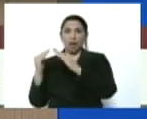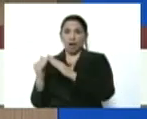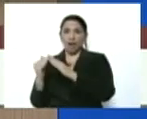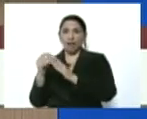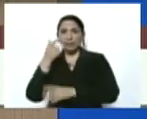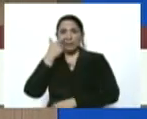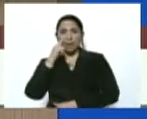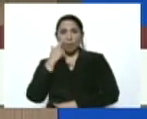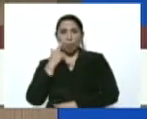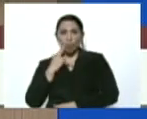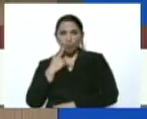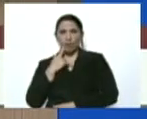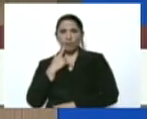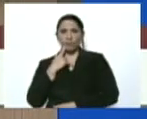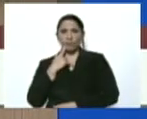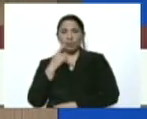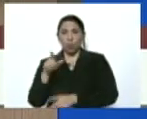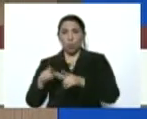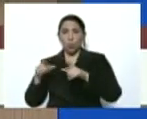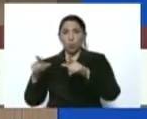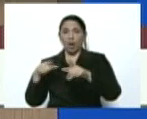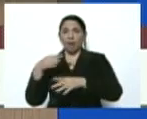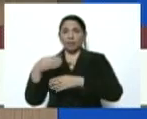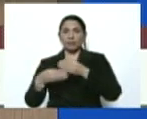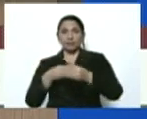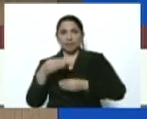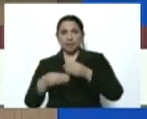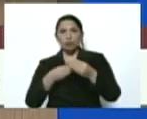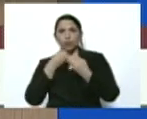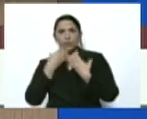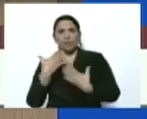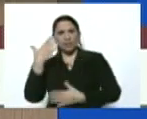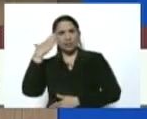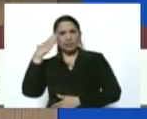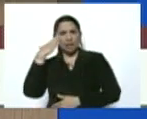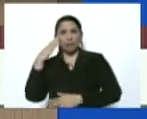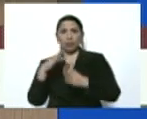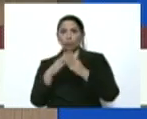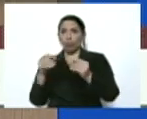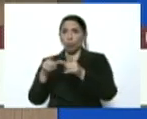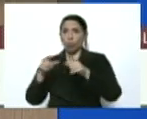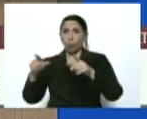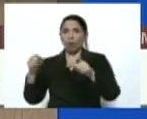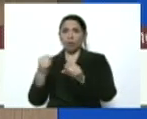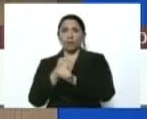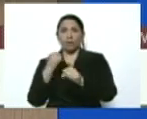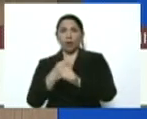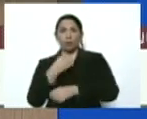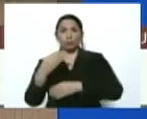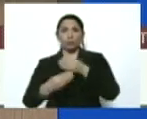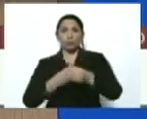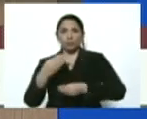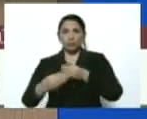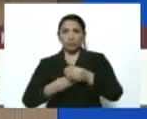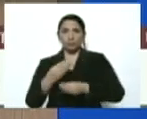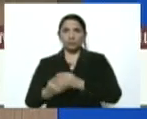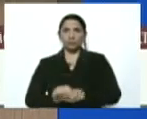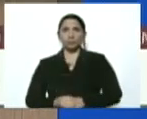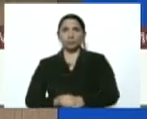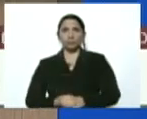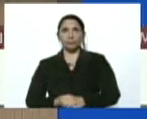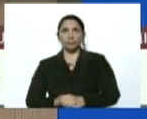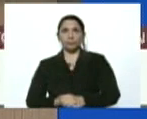de la zona. Se realizó, como ustedes bien saben, en todos estos lugares de trabajo que están excepcionados del